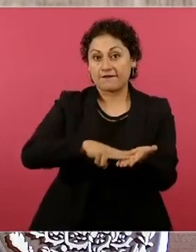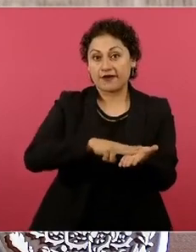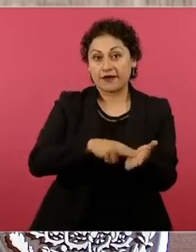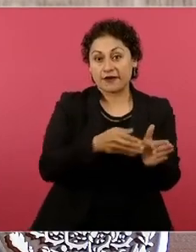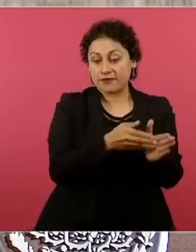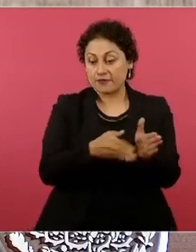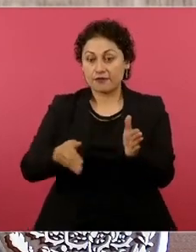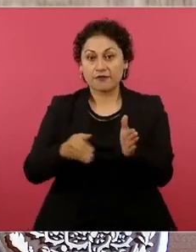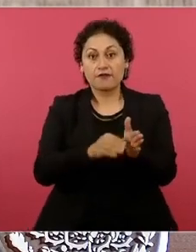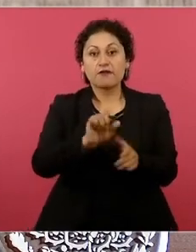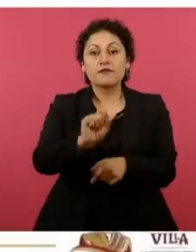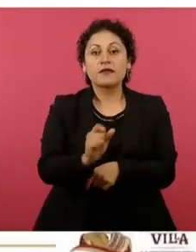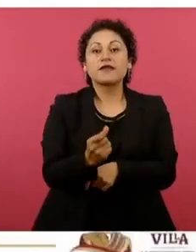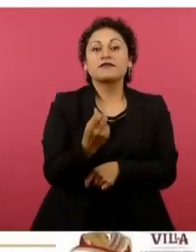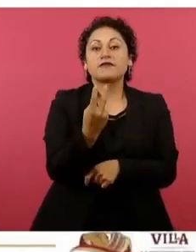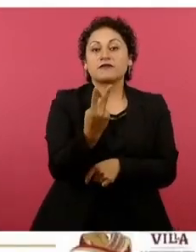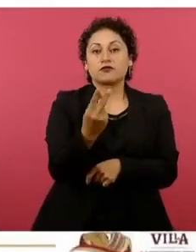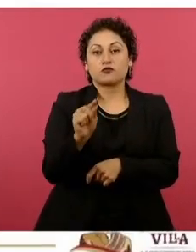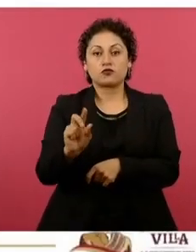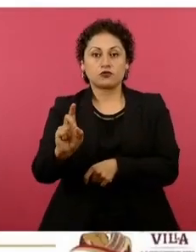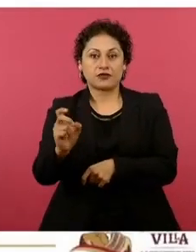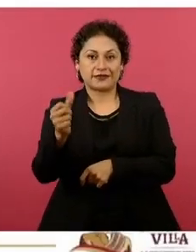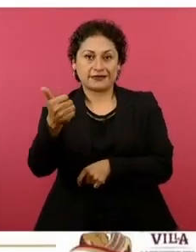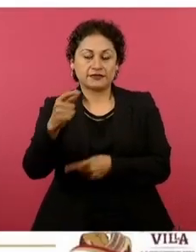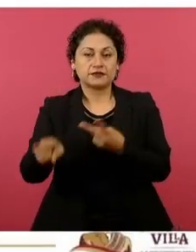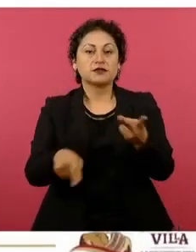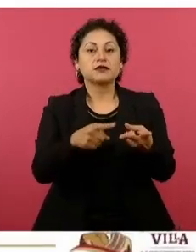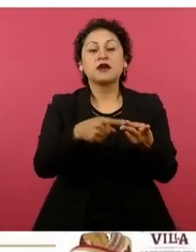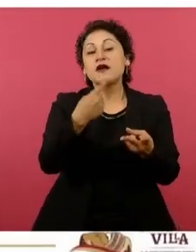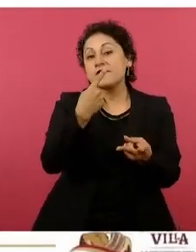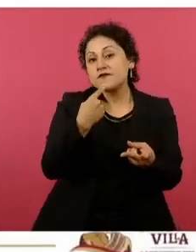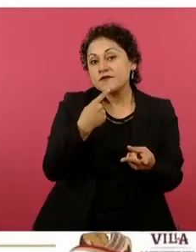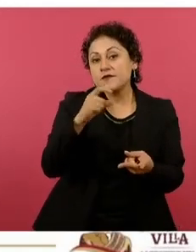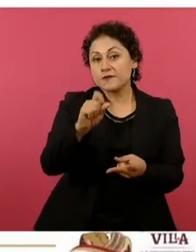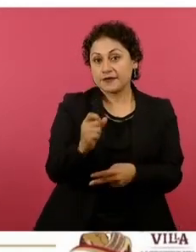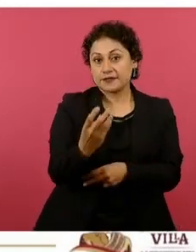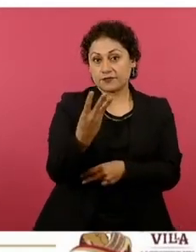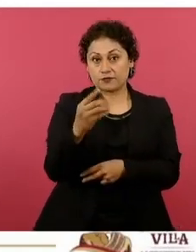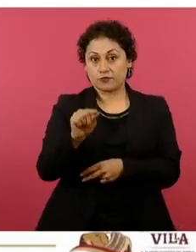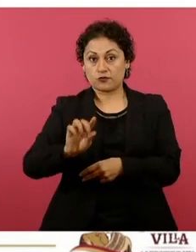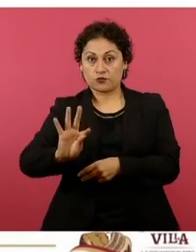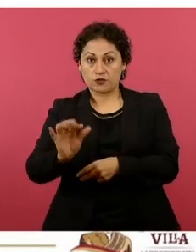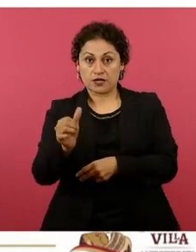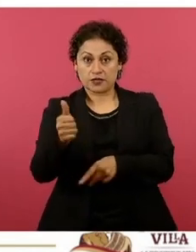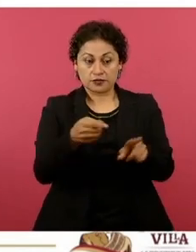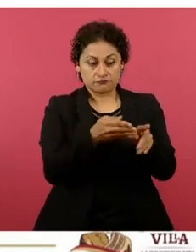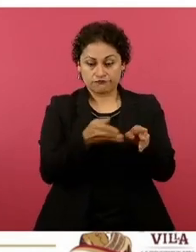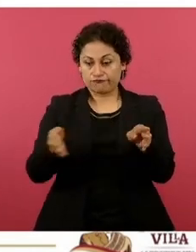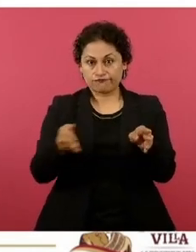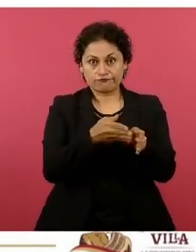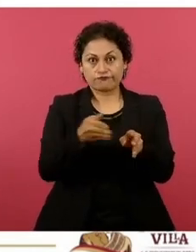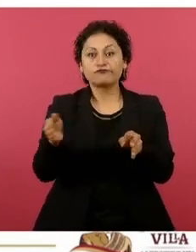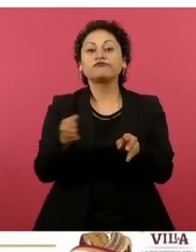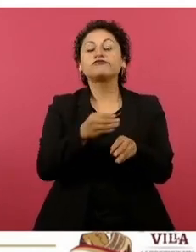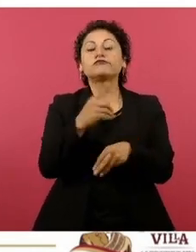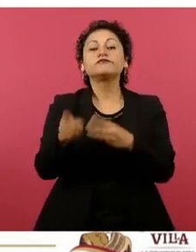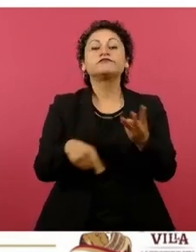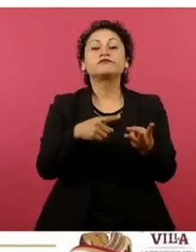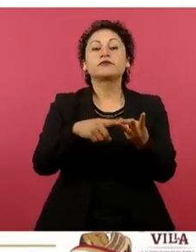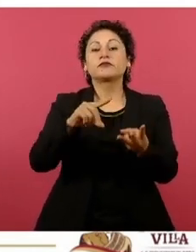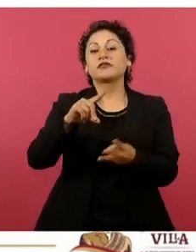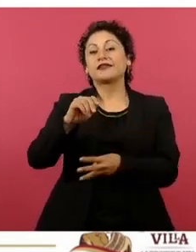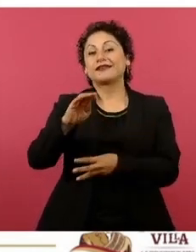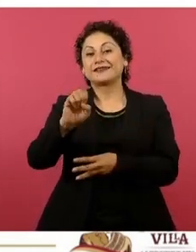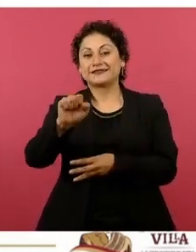22 pesos con 36 centavos, la premium de 24 pesos con 46 centavos y el litro de diésel